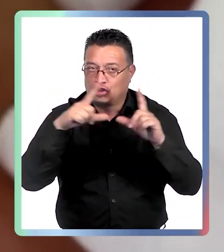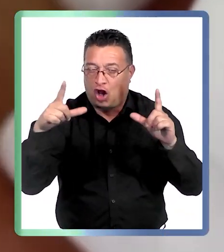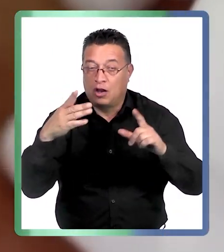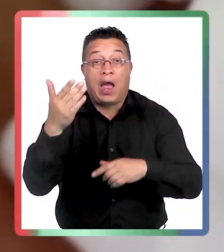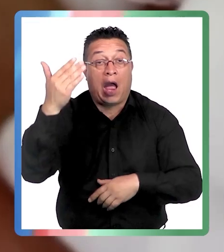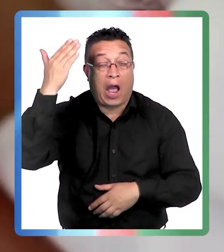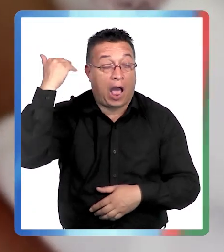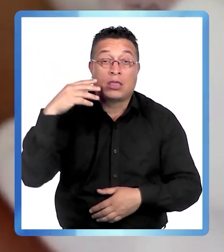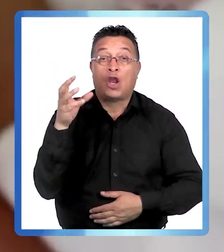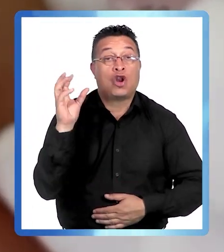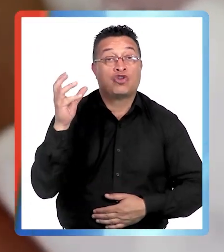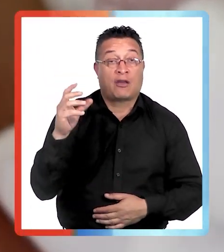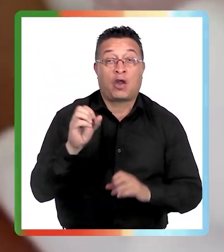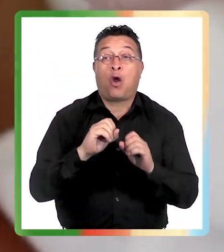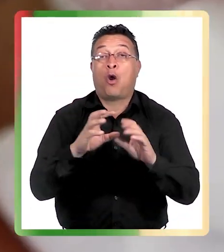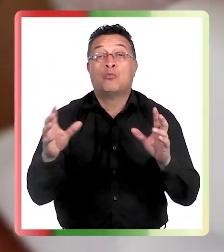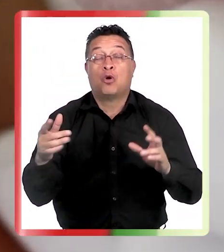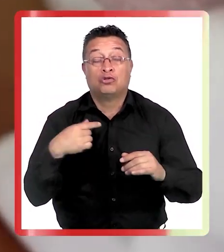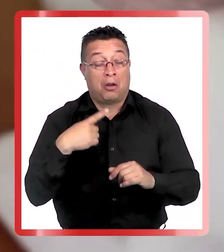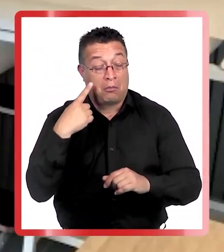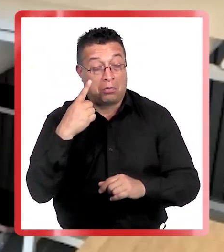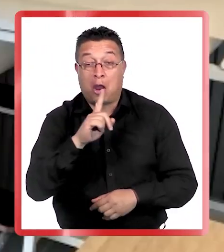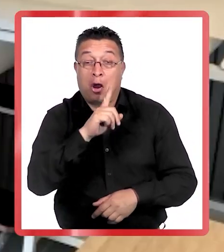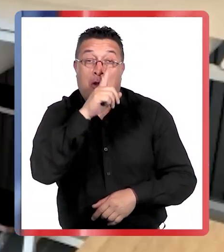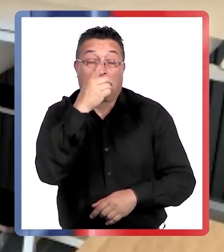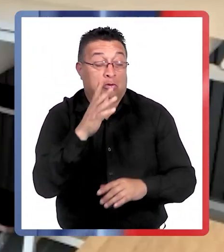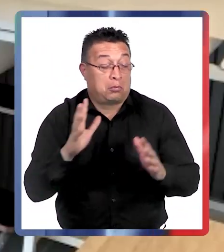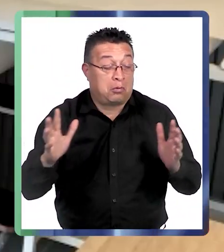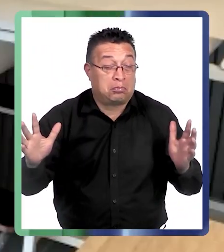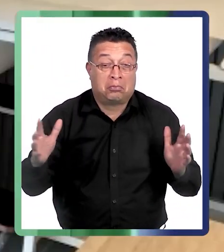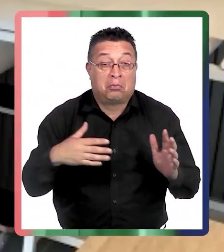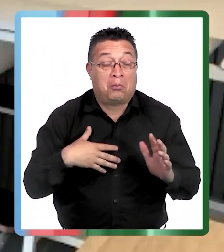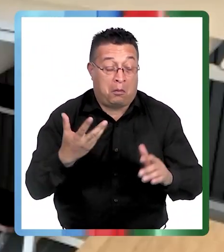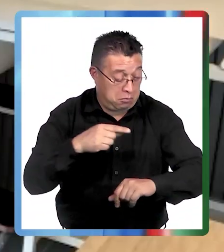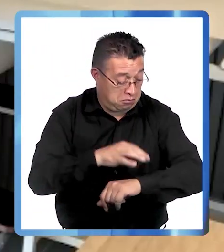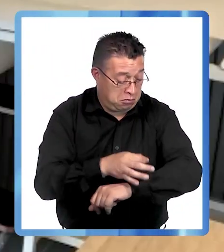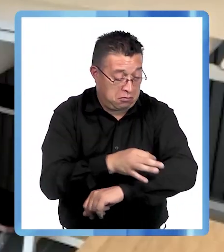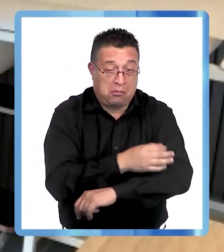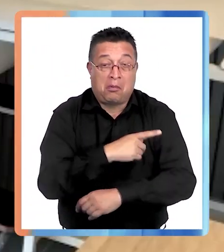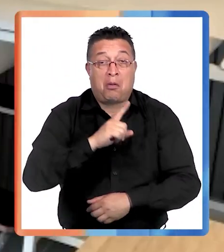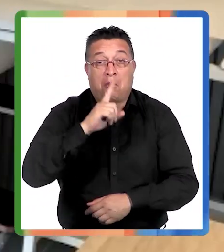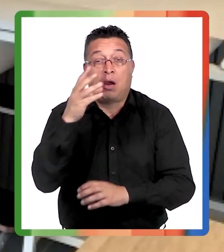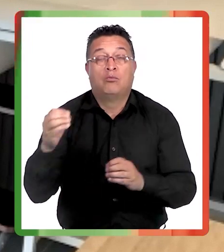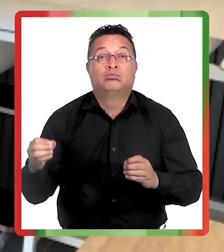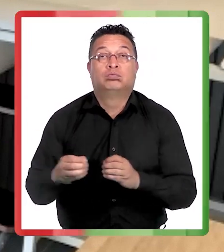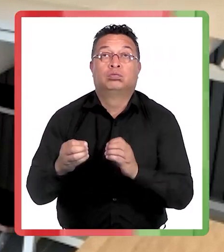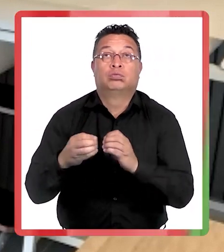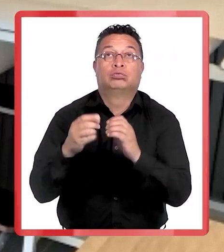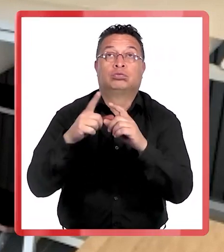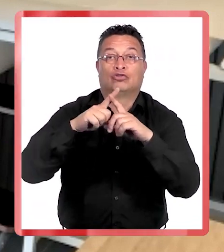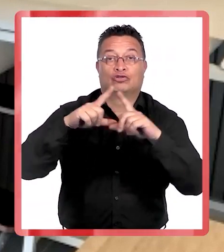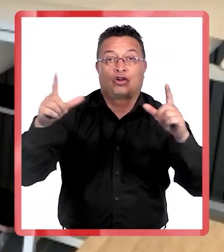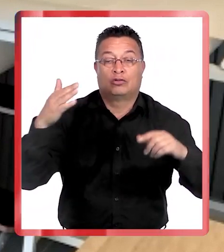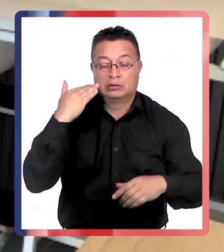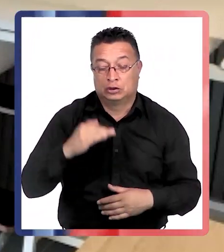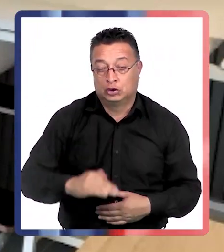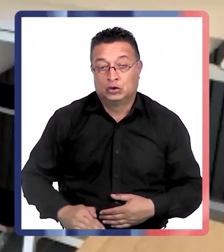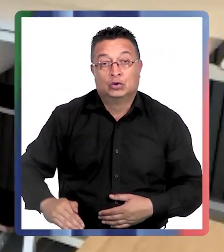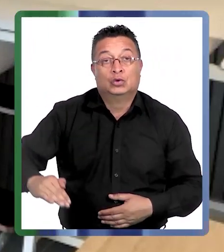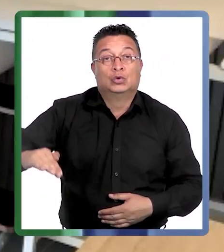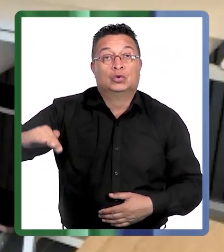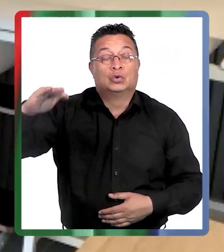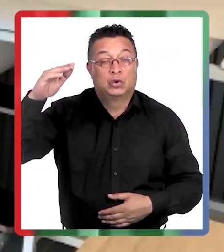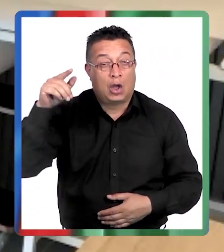antes no se tenía esta conciencia, entonces muchas personas no tienen la costumbre o ya acumularon el sol, como durante su infancia, durante